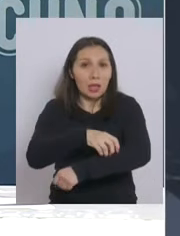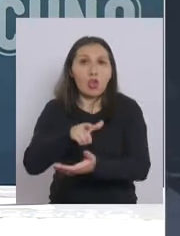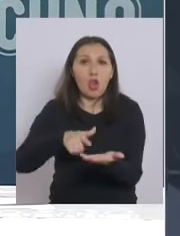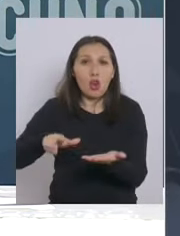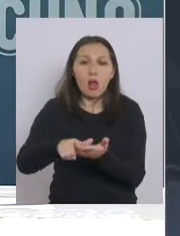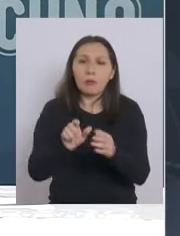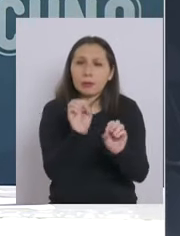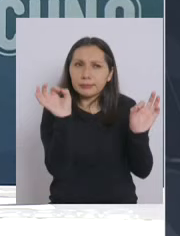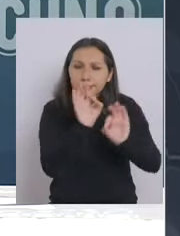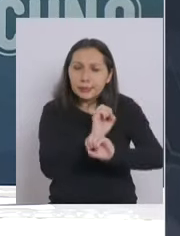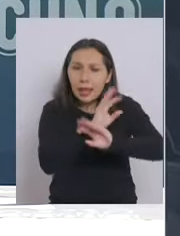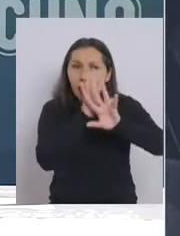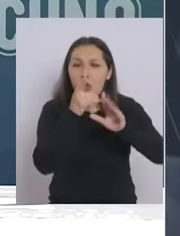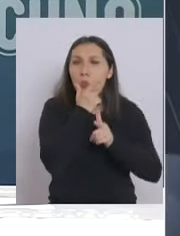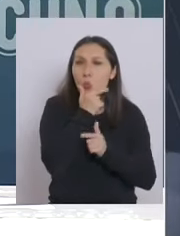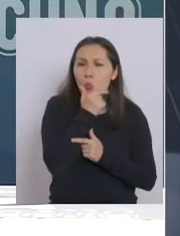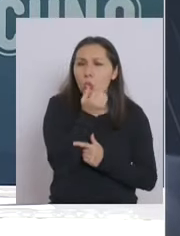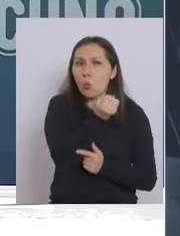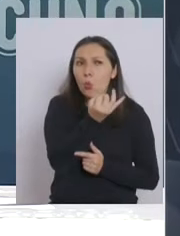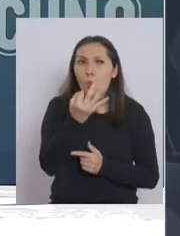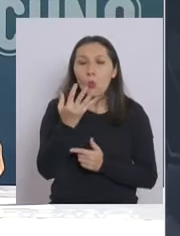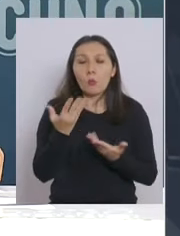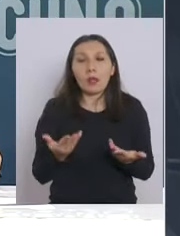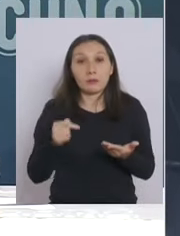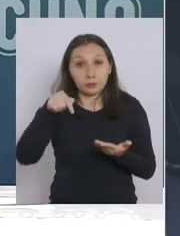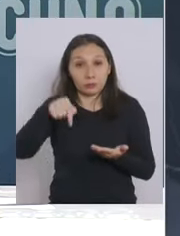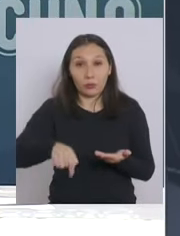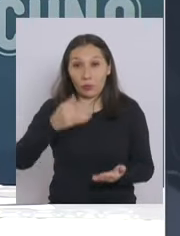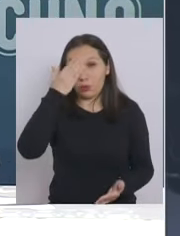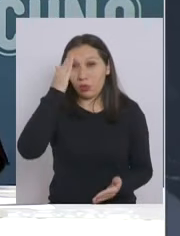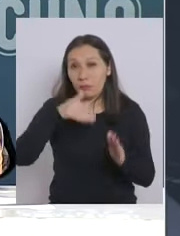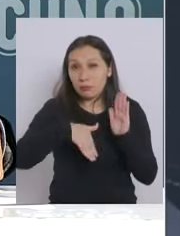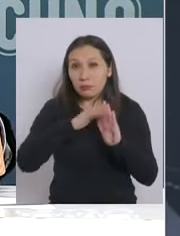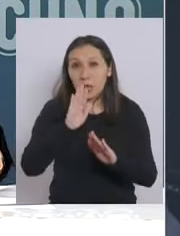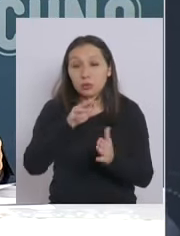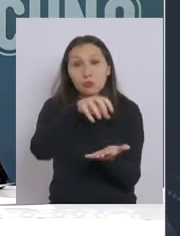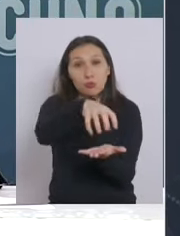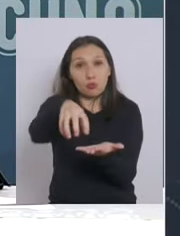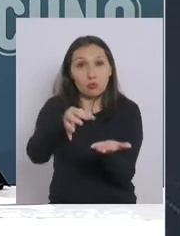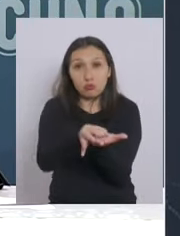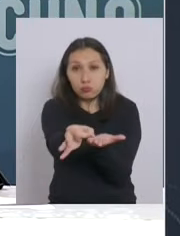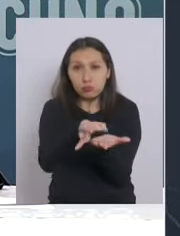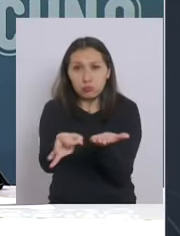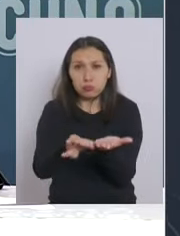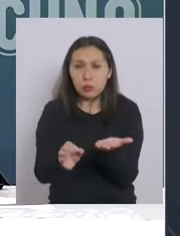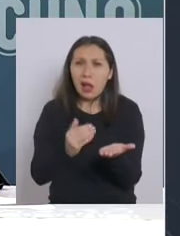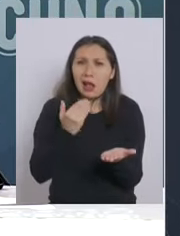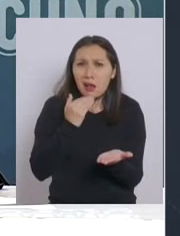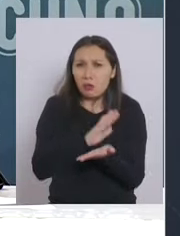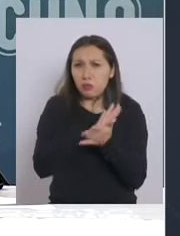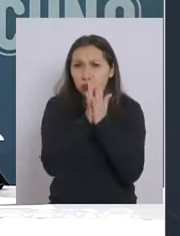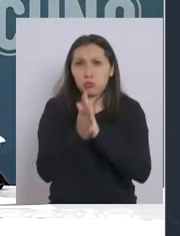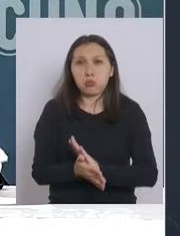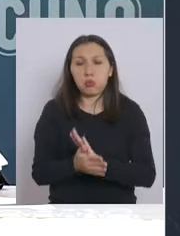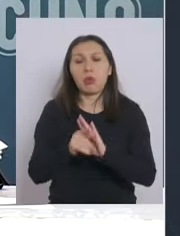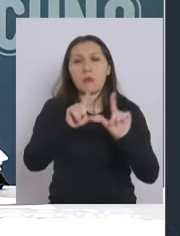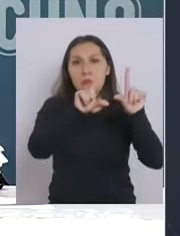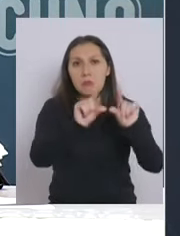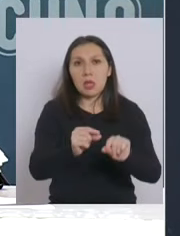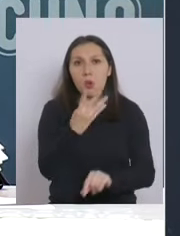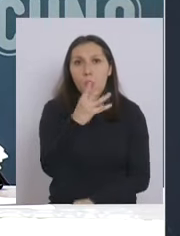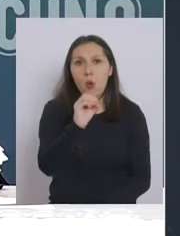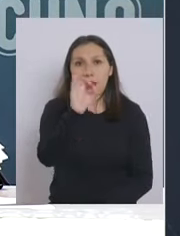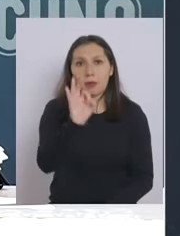aclarar algunas dudas con respecto a las cifras y hoy día la mayoría de las comunas si no todas tuvieron descensos del